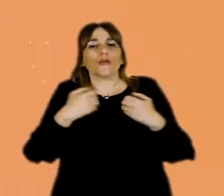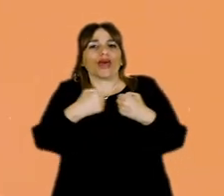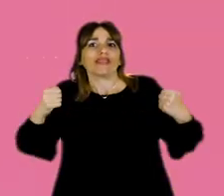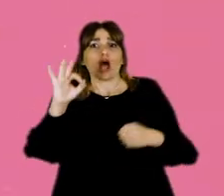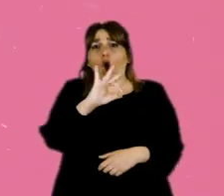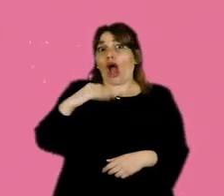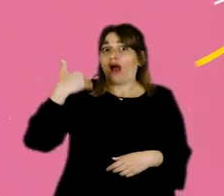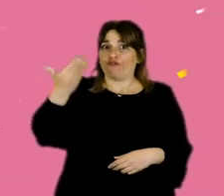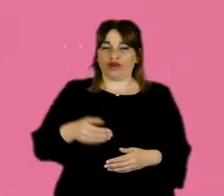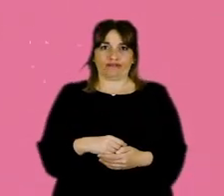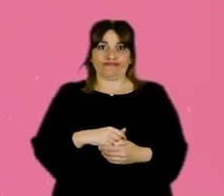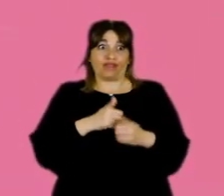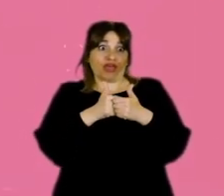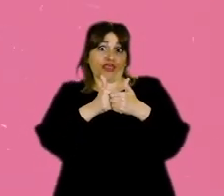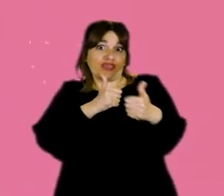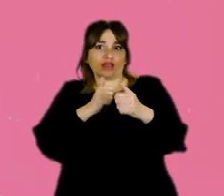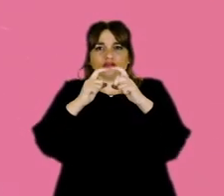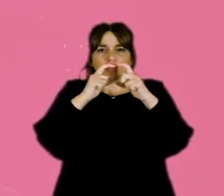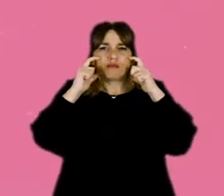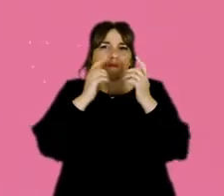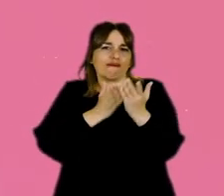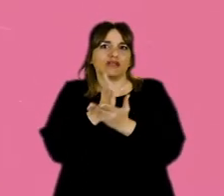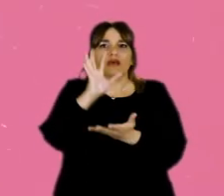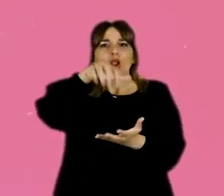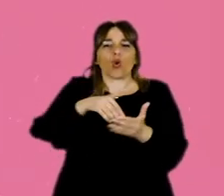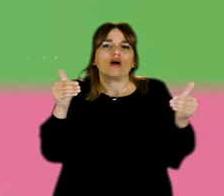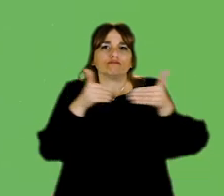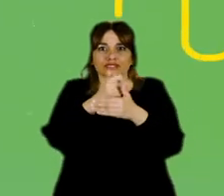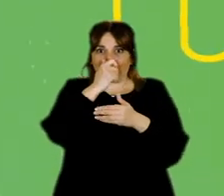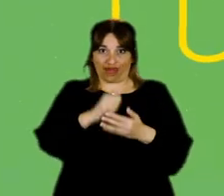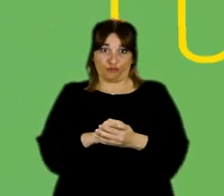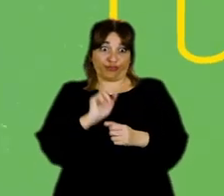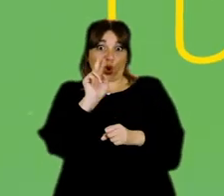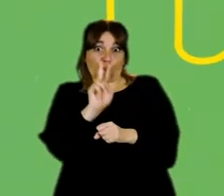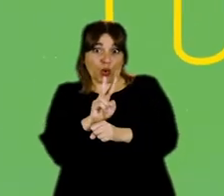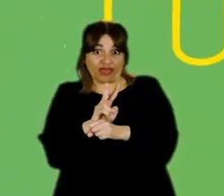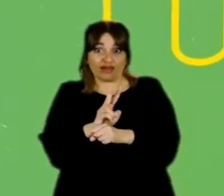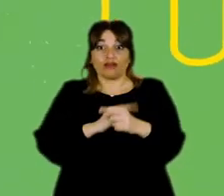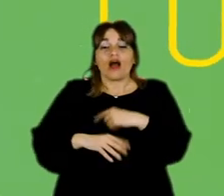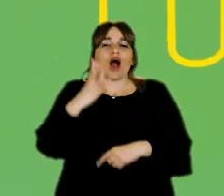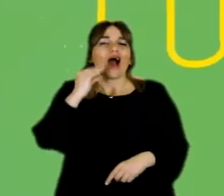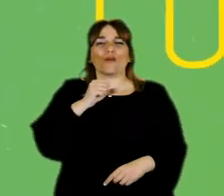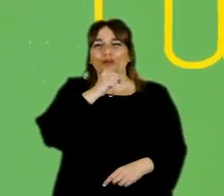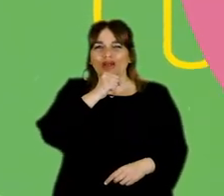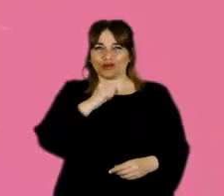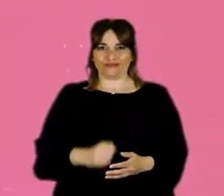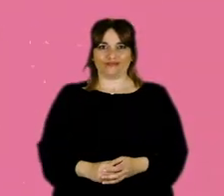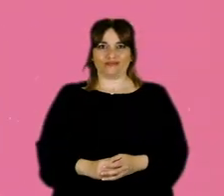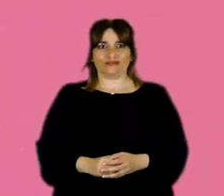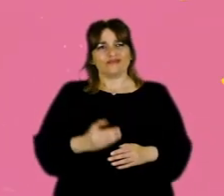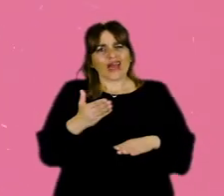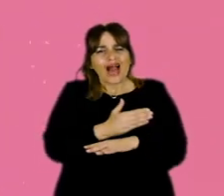libre. Distancia y tapabocas siempre en lugares cerrados. Cuidar especialmente a los abuelos.